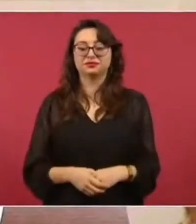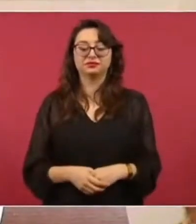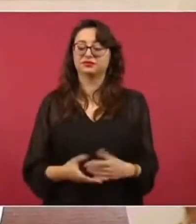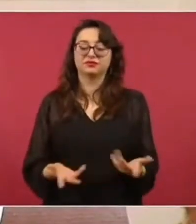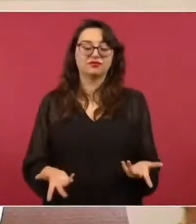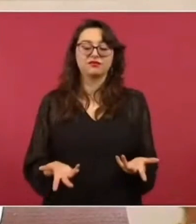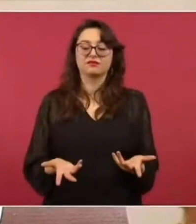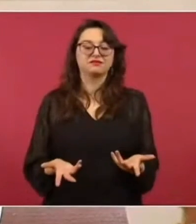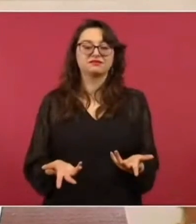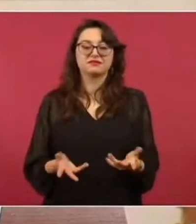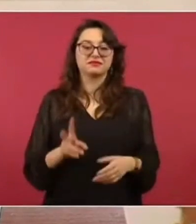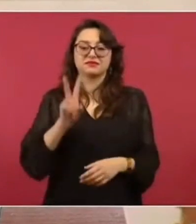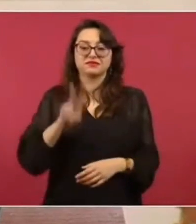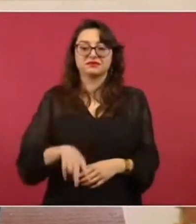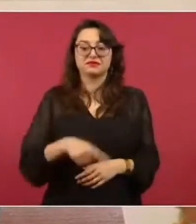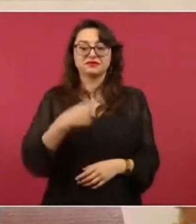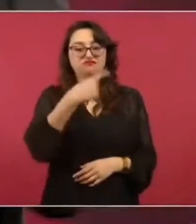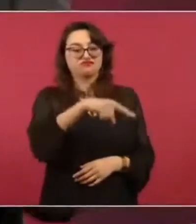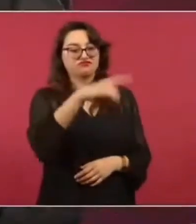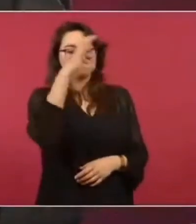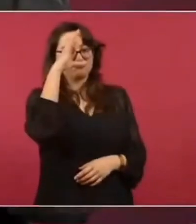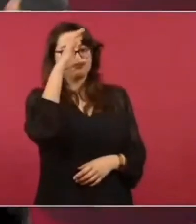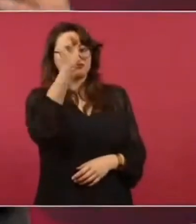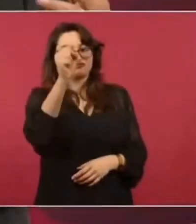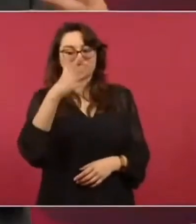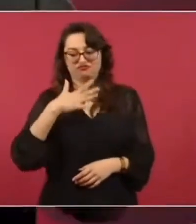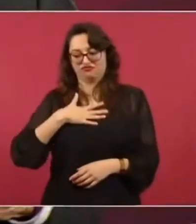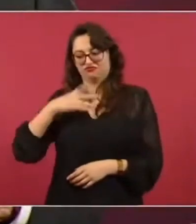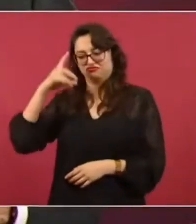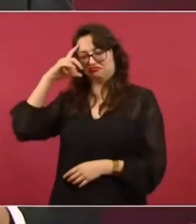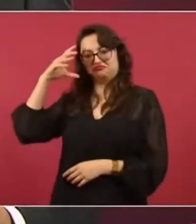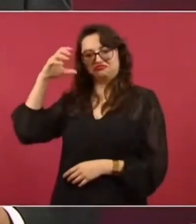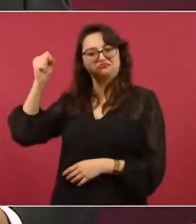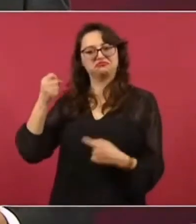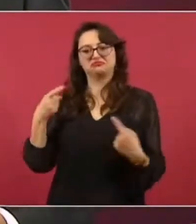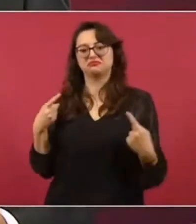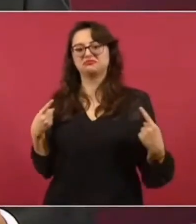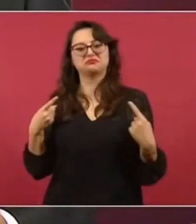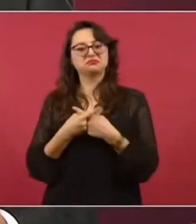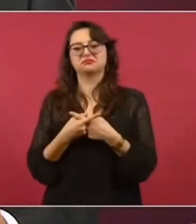distintas. O sea, aquí hemos hablado de eso.